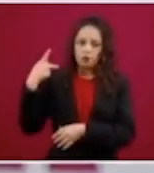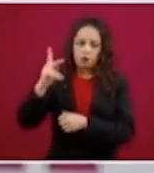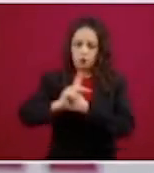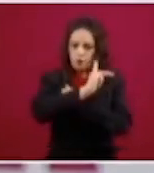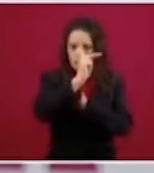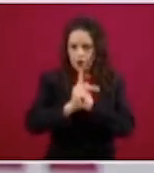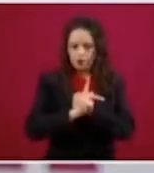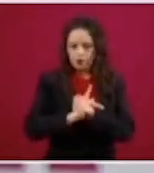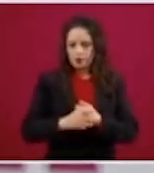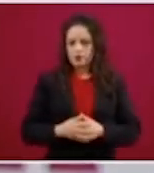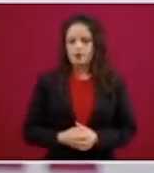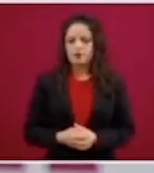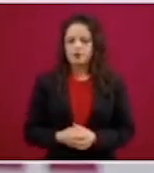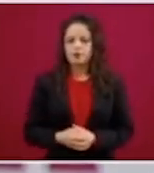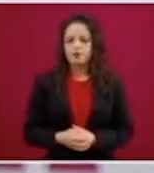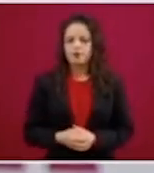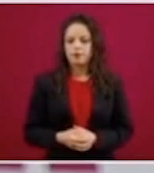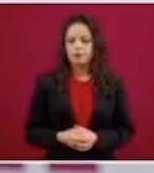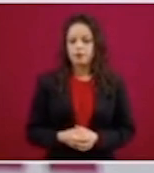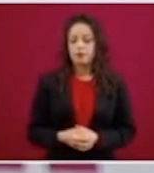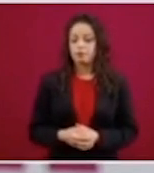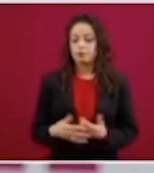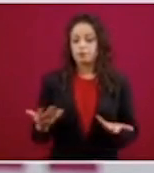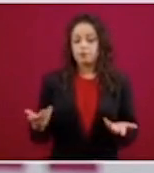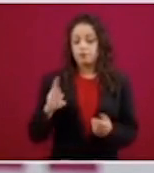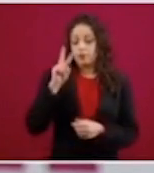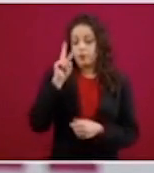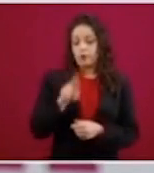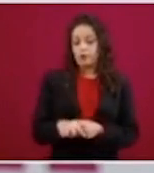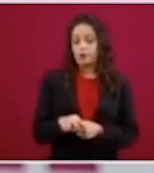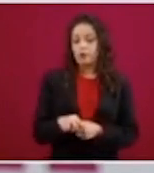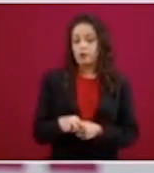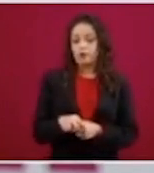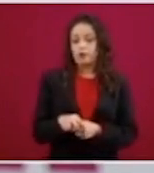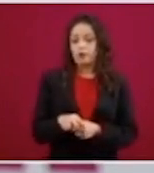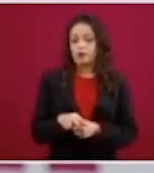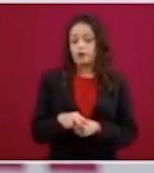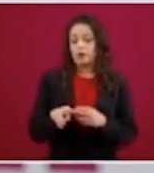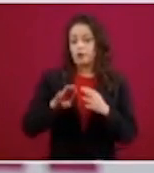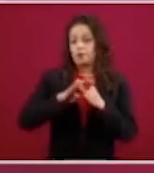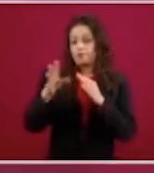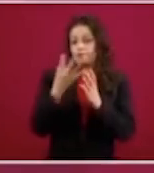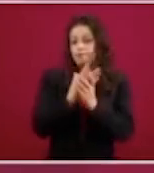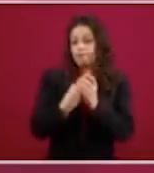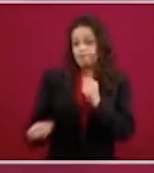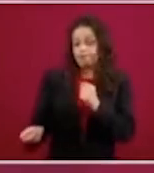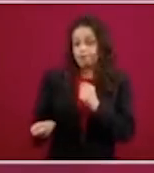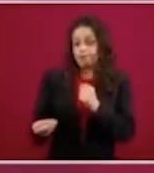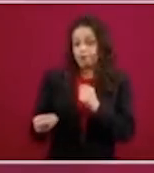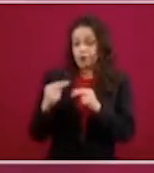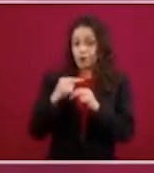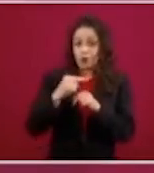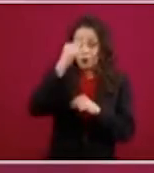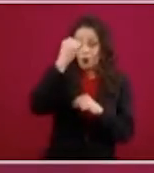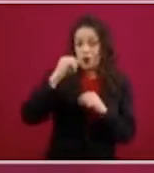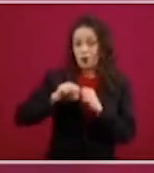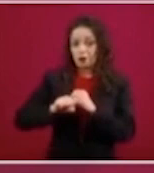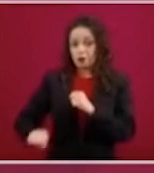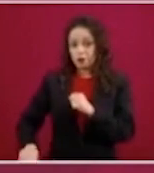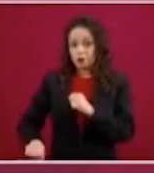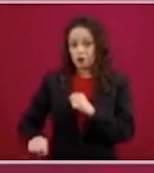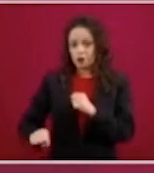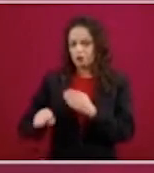drástica, diría yo que los flujos migratorios que tenemos al sur y al norte son muy